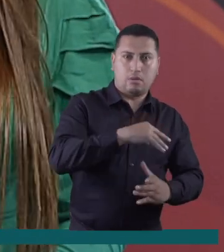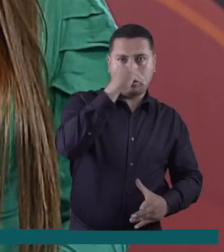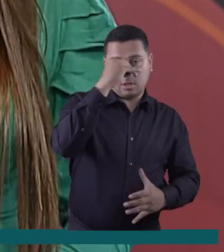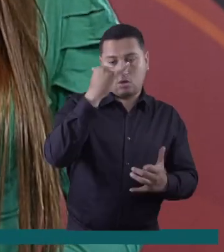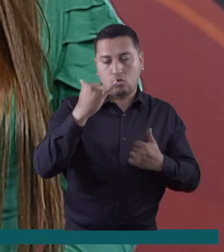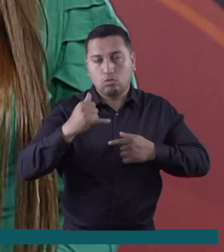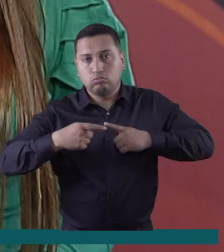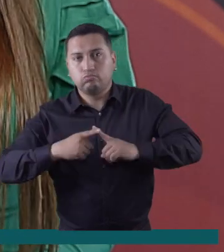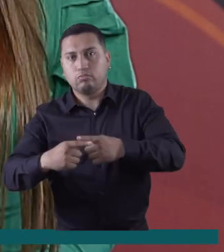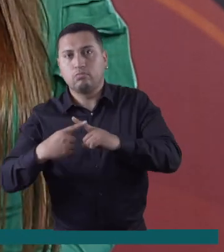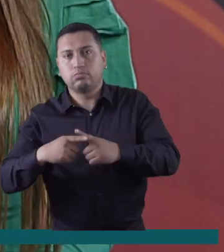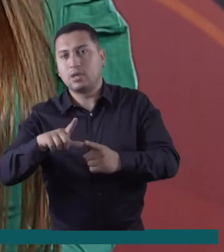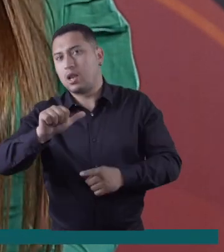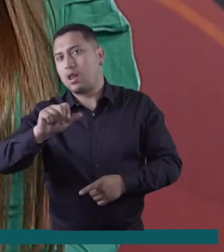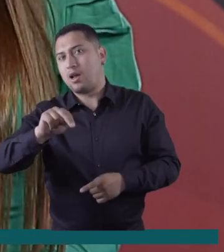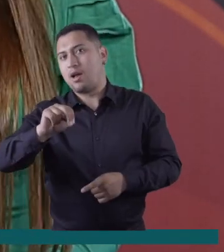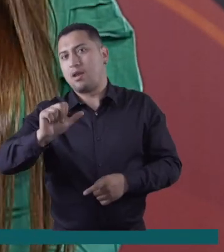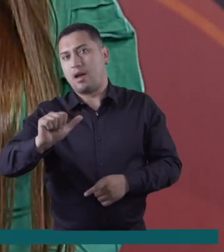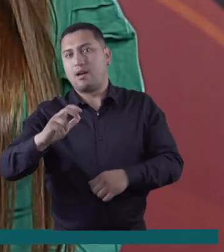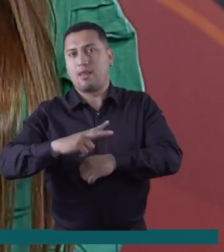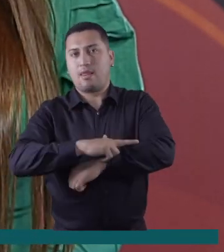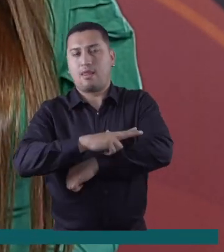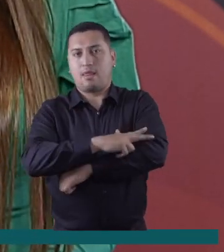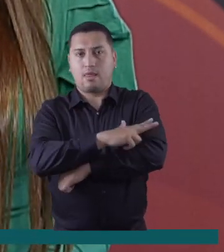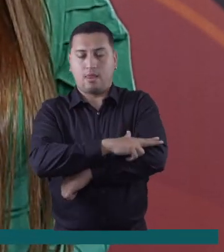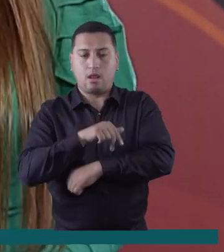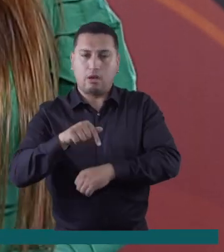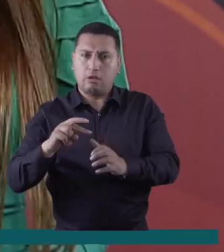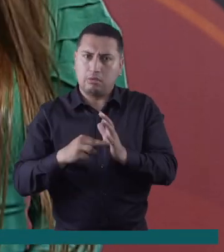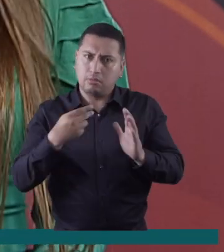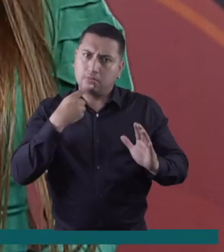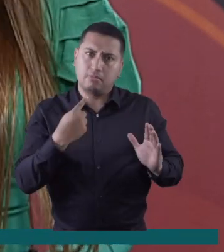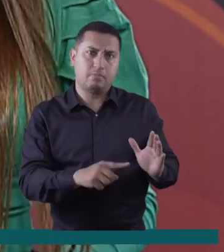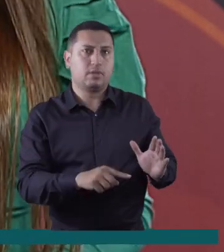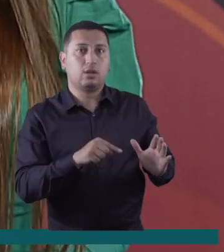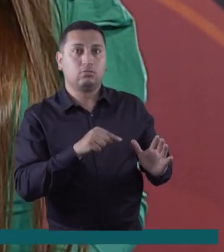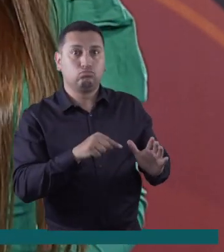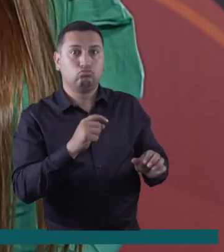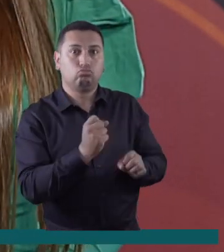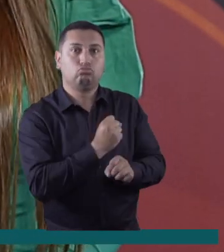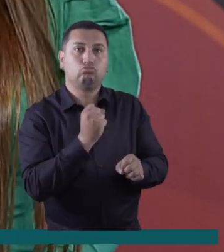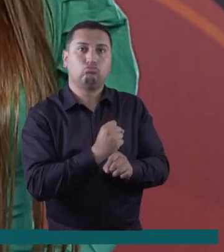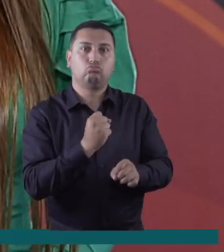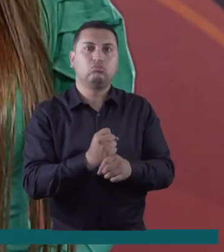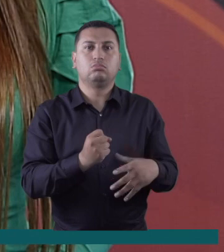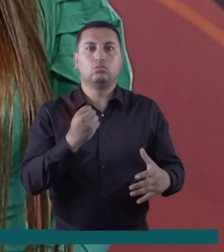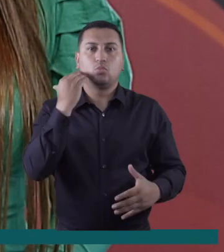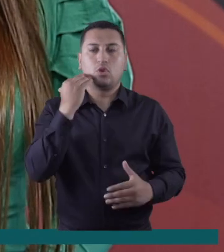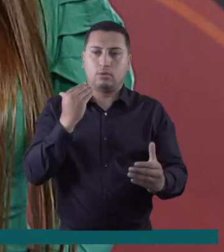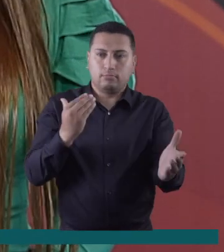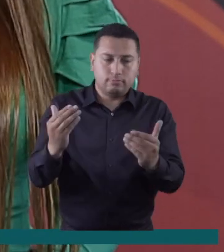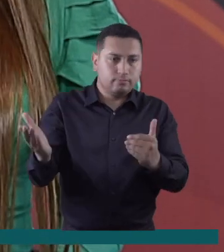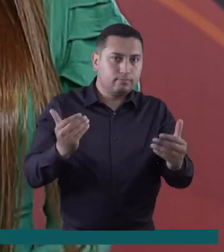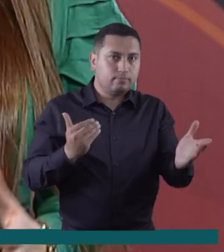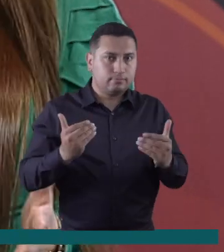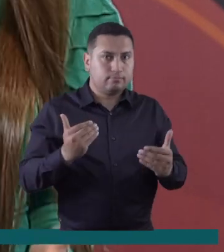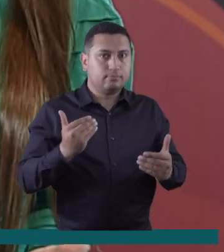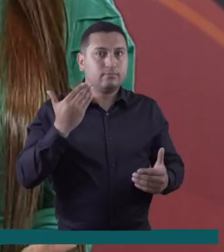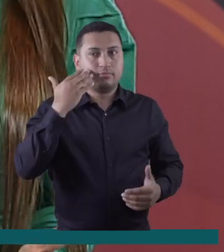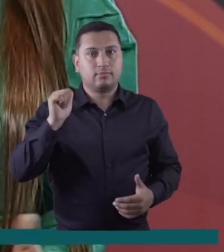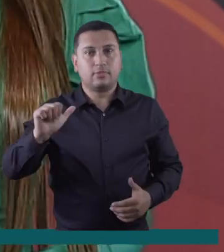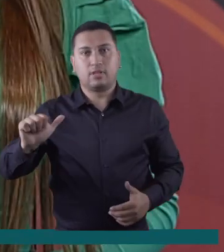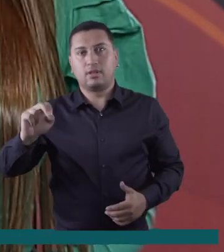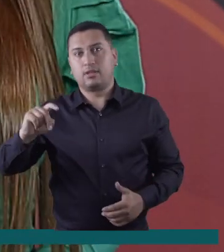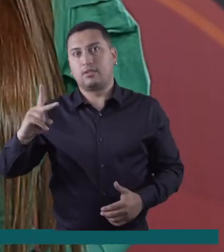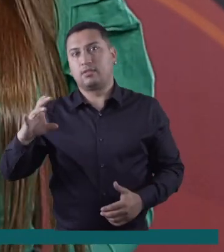que aprendió desde niña, elaborar accesorios en lana con una técnica que no es muy conocida. Esta iniciativa le ha permitido dar trabajo a